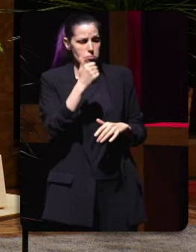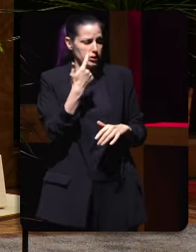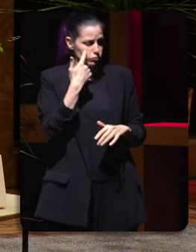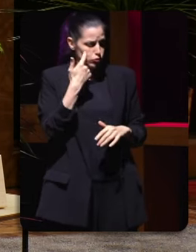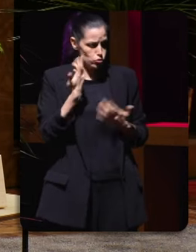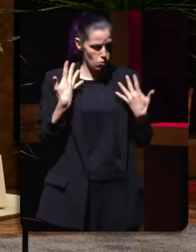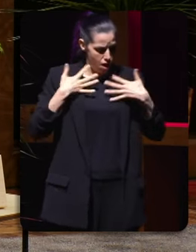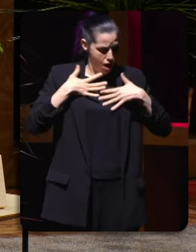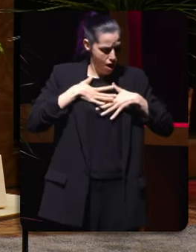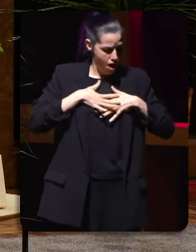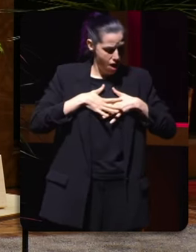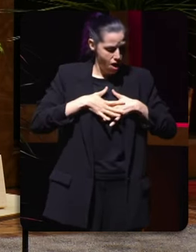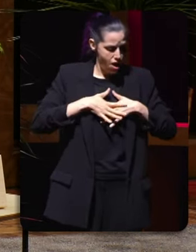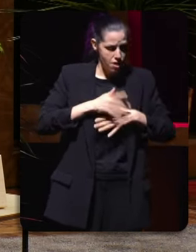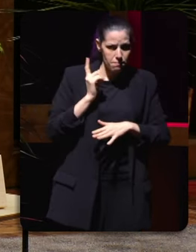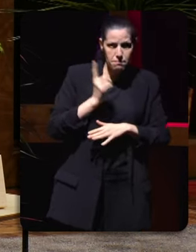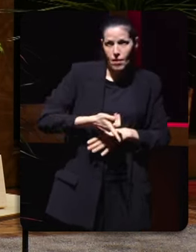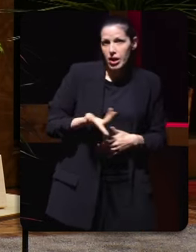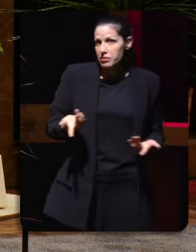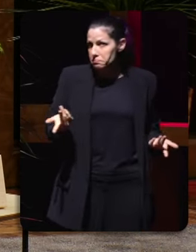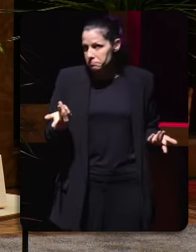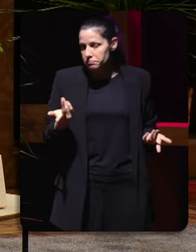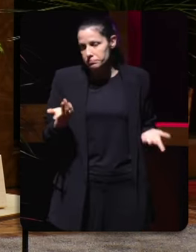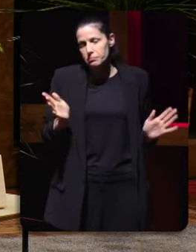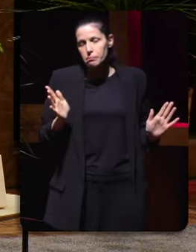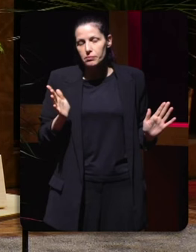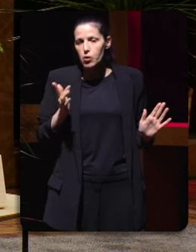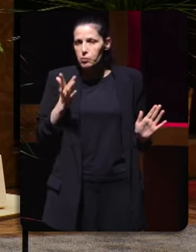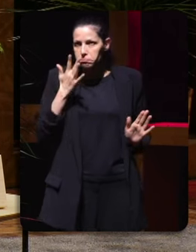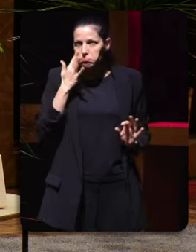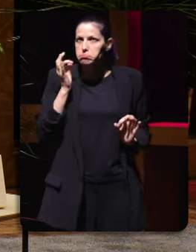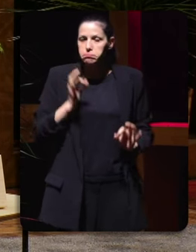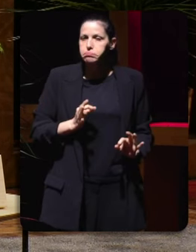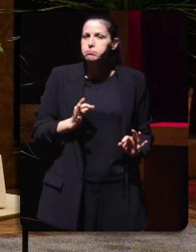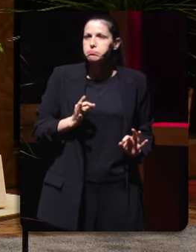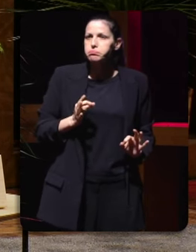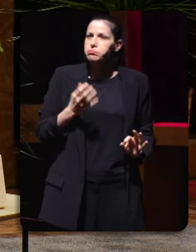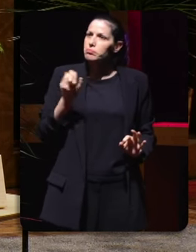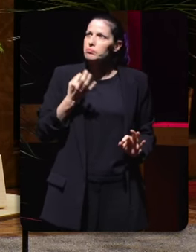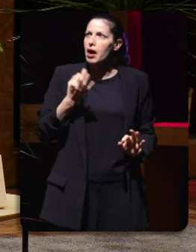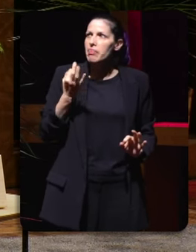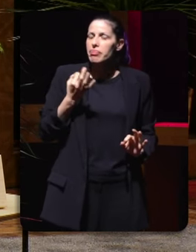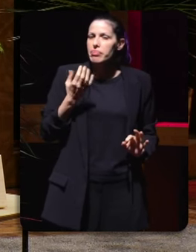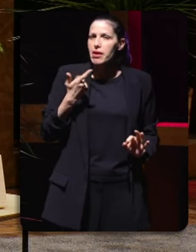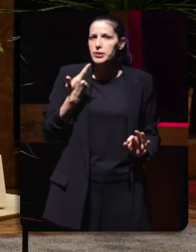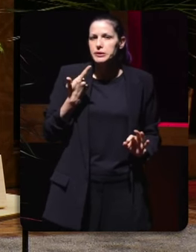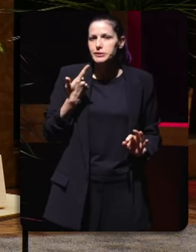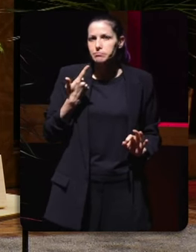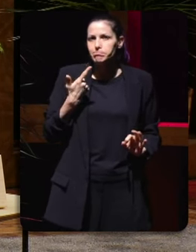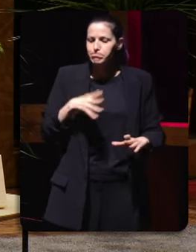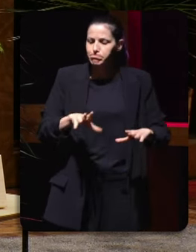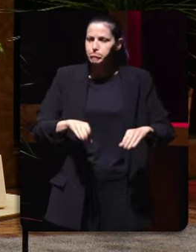tamén pero de outra xeito non sei o caso é que sí que realmente pues tes que dar un paso ao frente